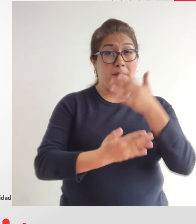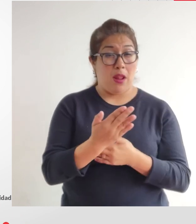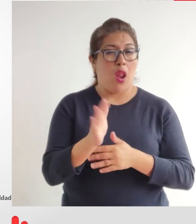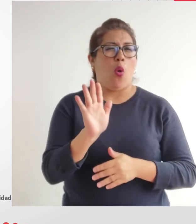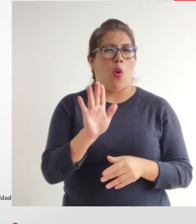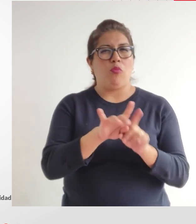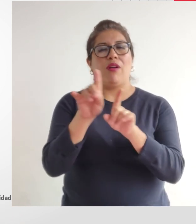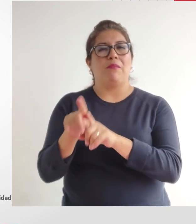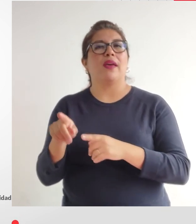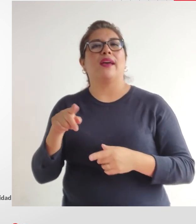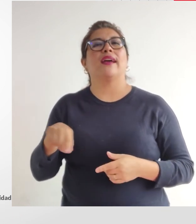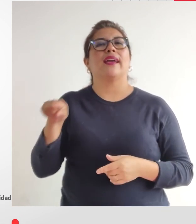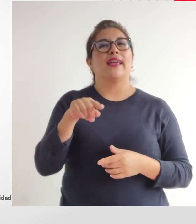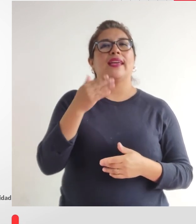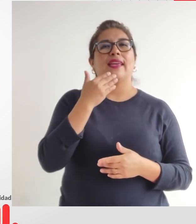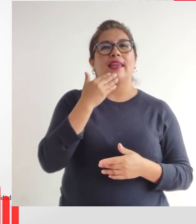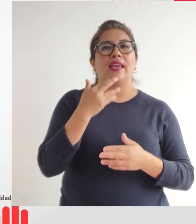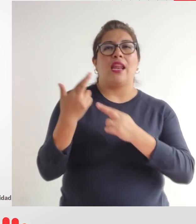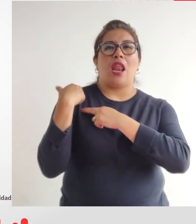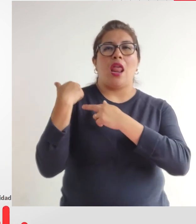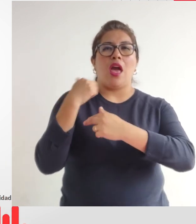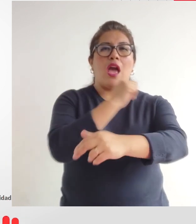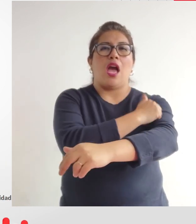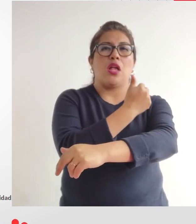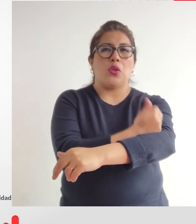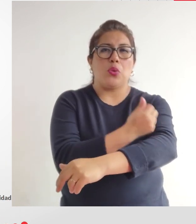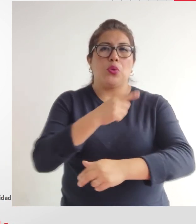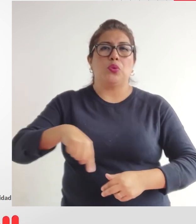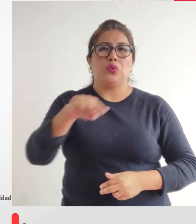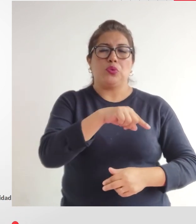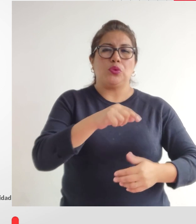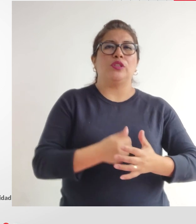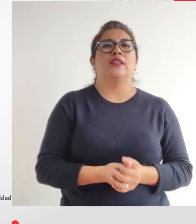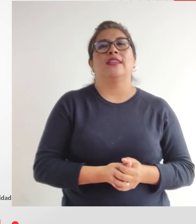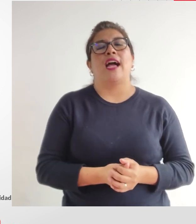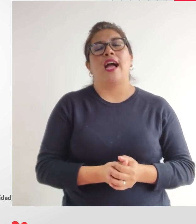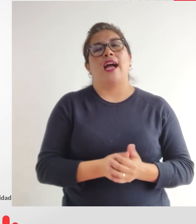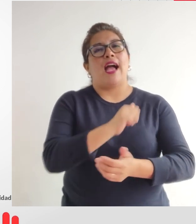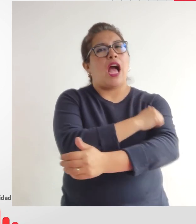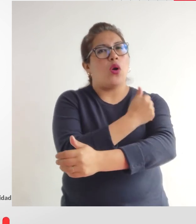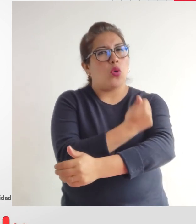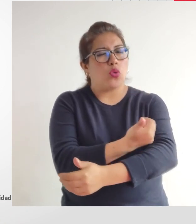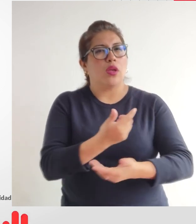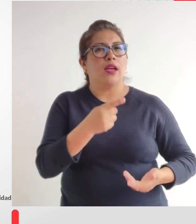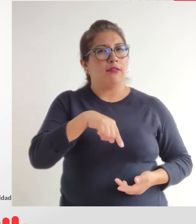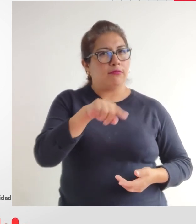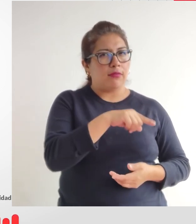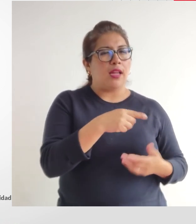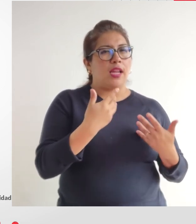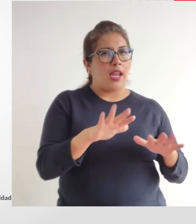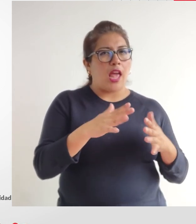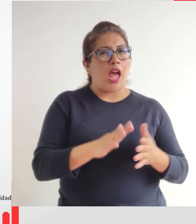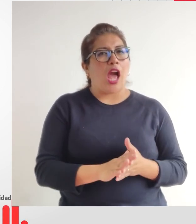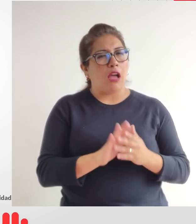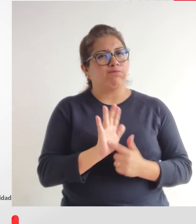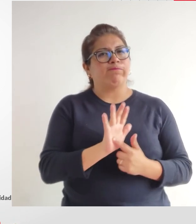discapacidad sino principalmente para los funcionarios públicos los gestores públicos las autoridades salientes